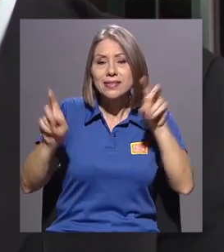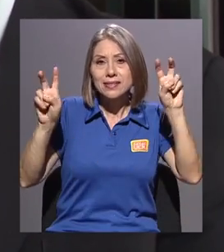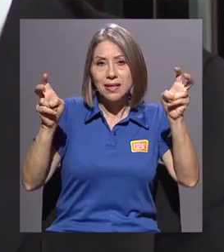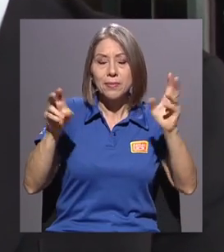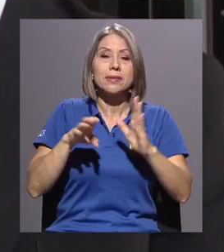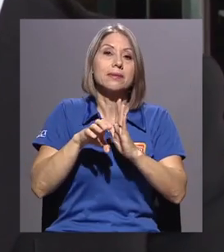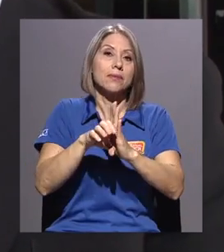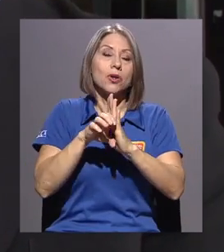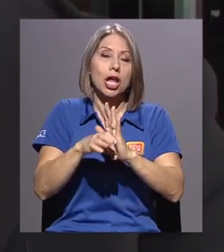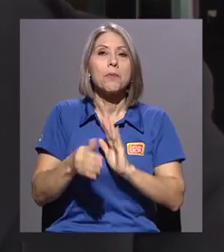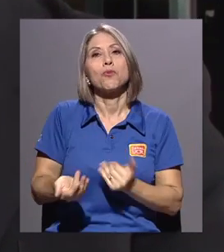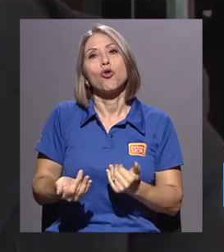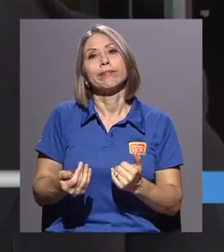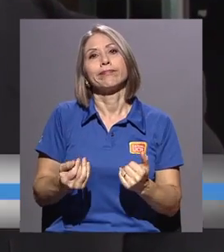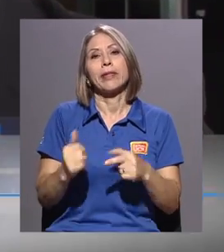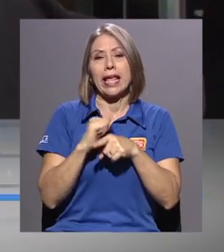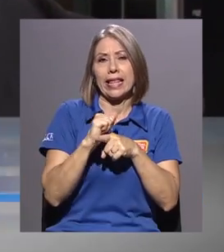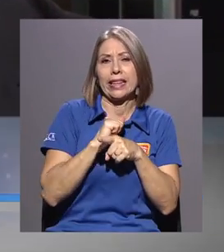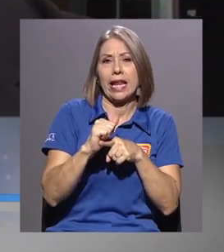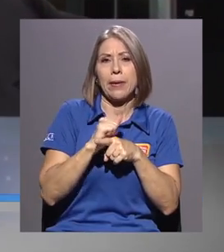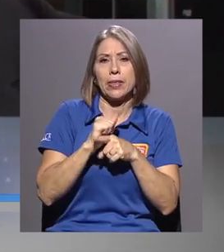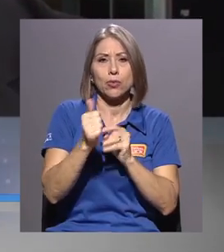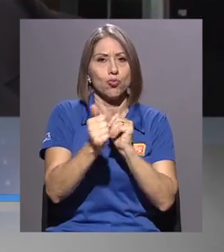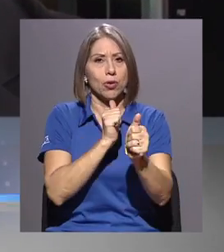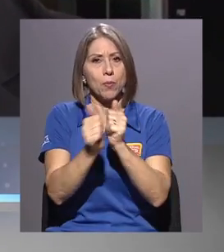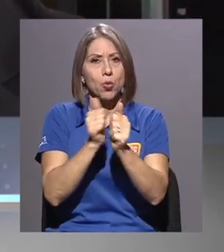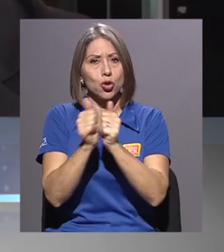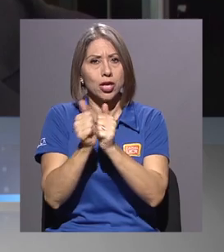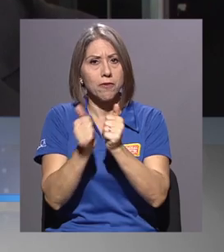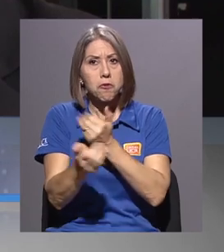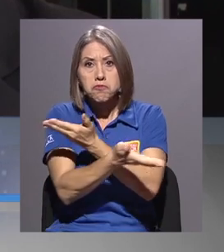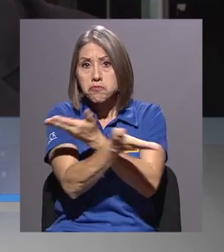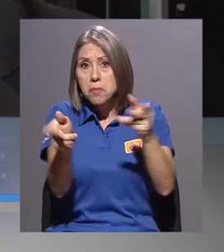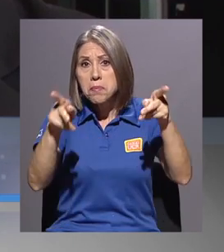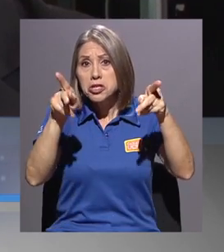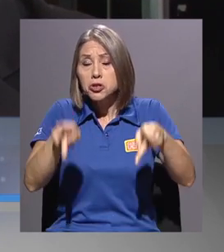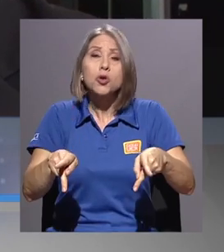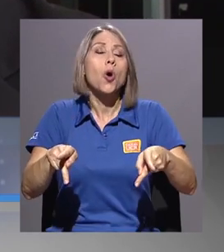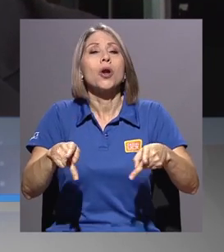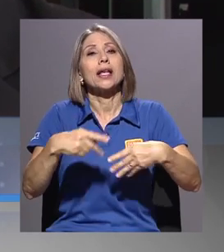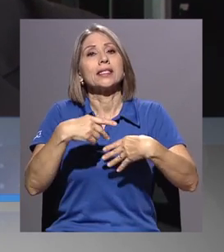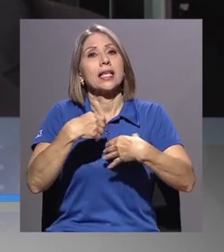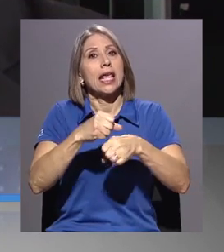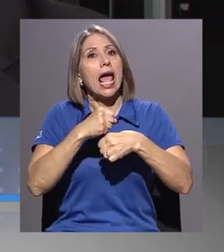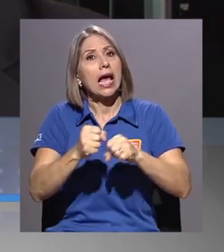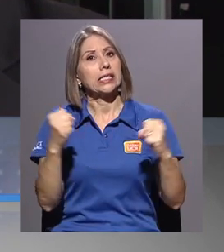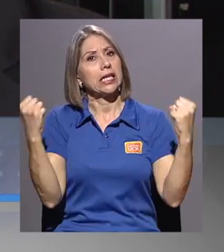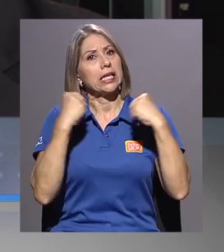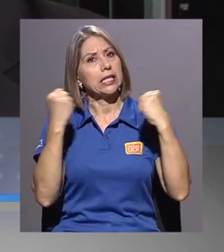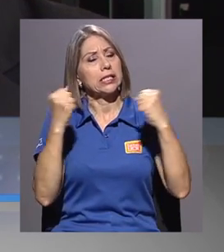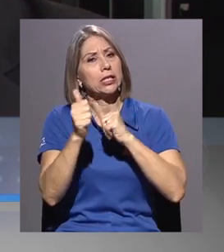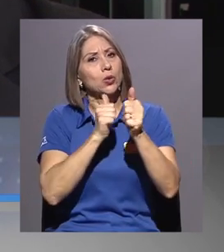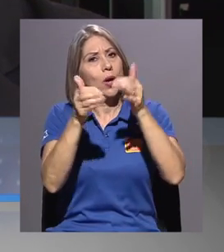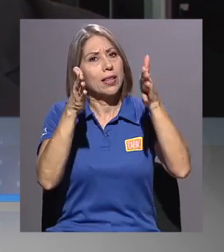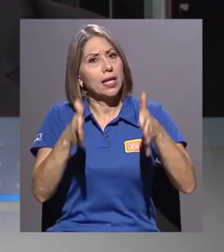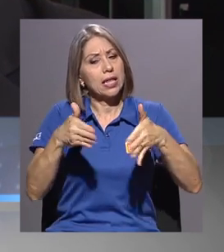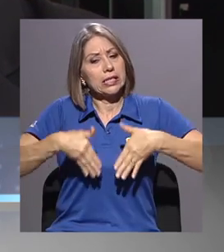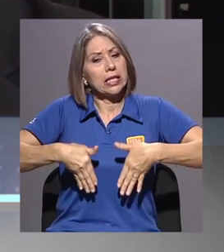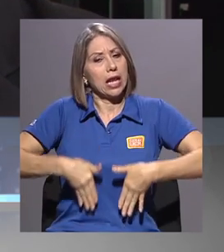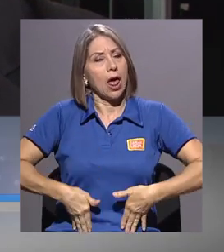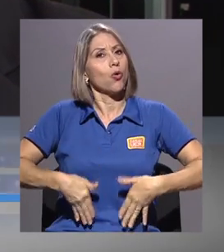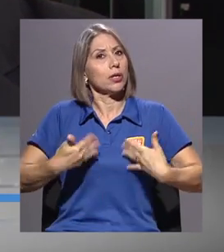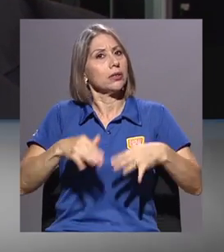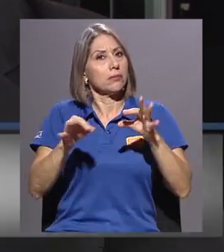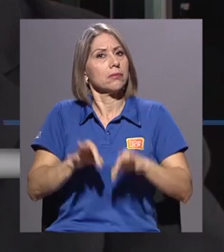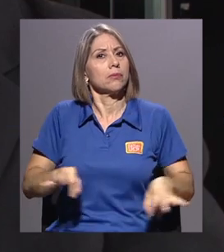ejemplo, el entrenamiento deportivo, que es de interés para los deportistas, los atletas, los entrenadores, el tema de ejercicio y